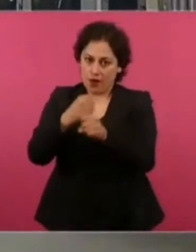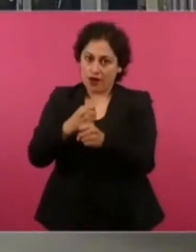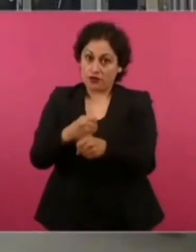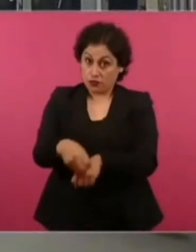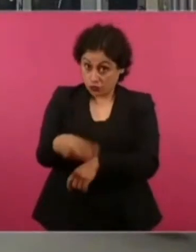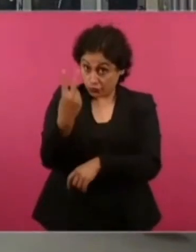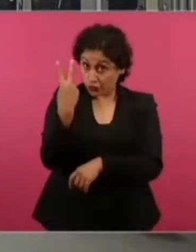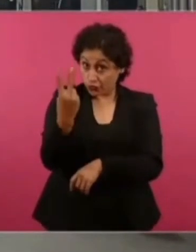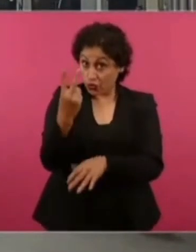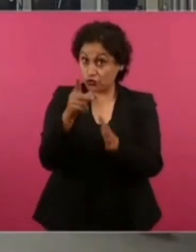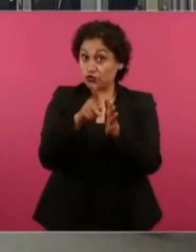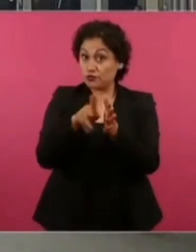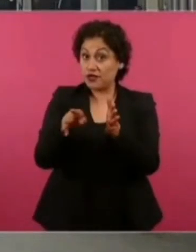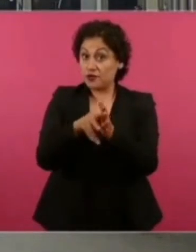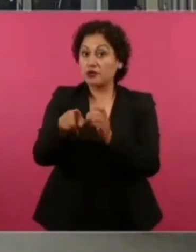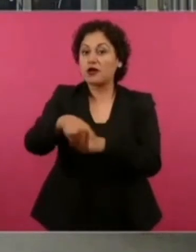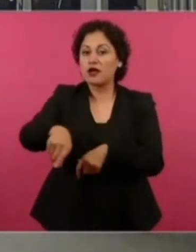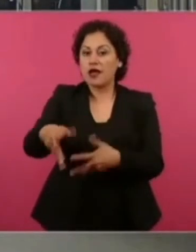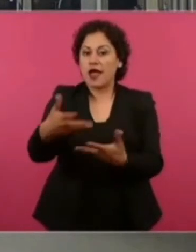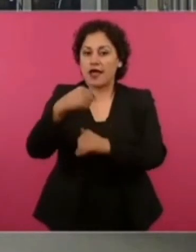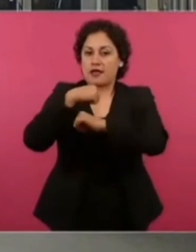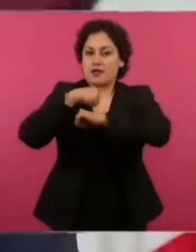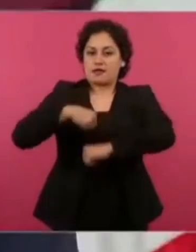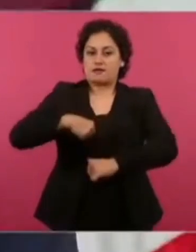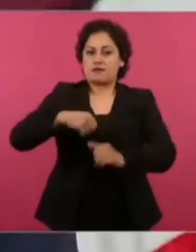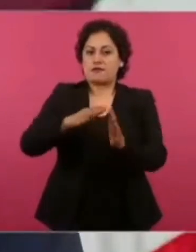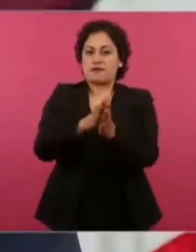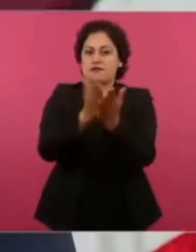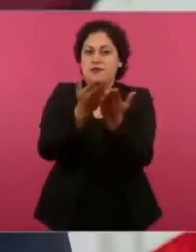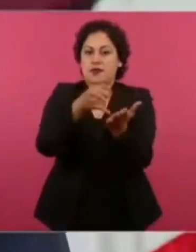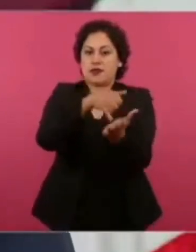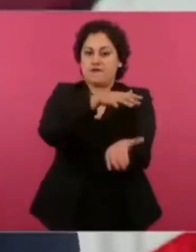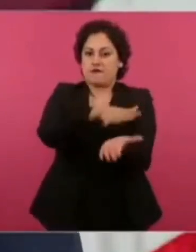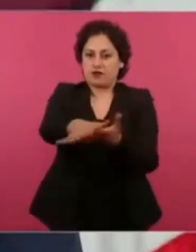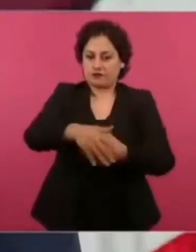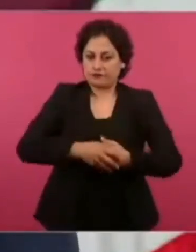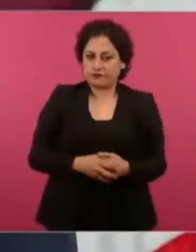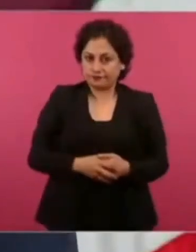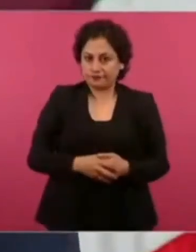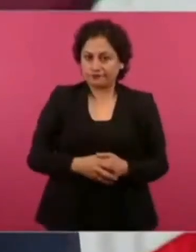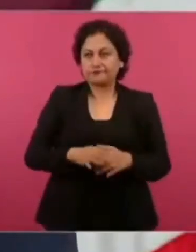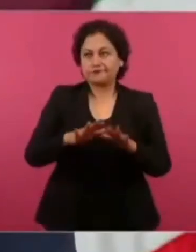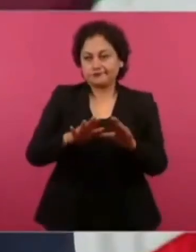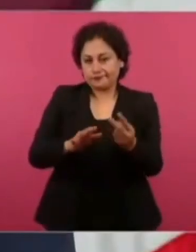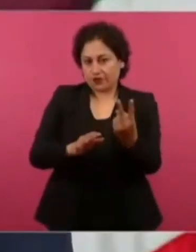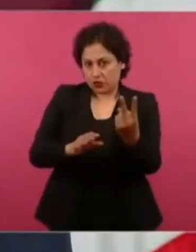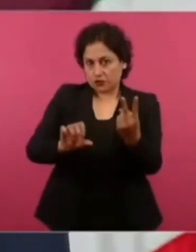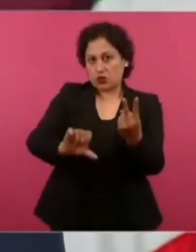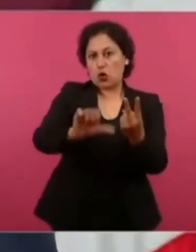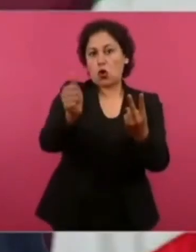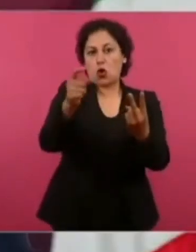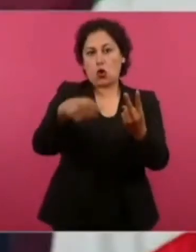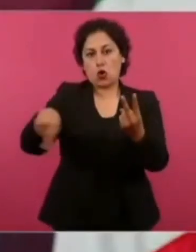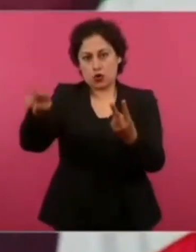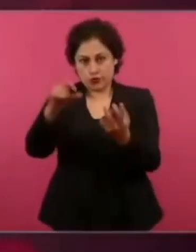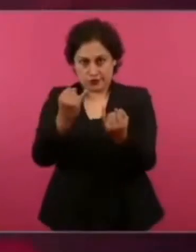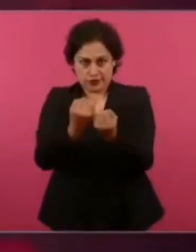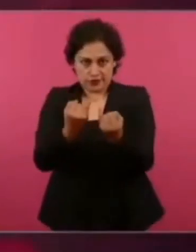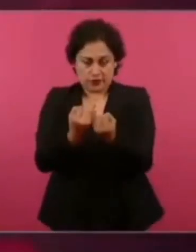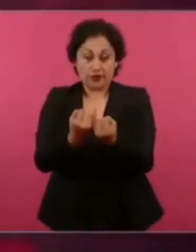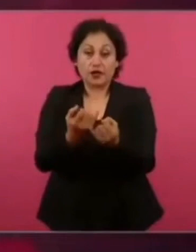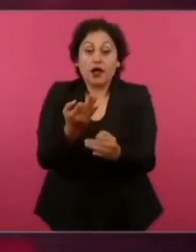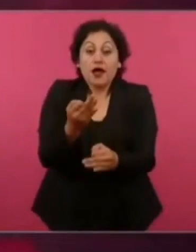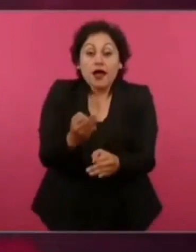que hacían los libros, entre otros. Entonces, esos están